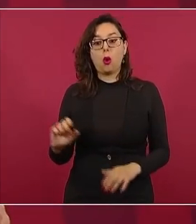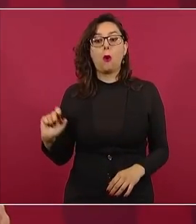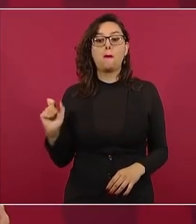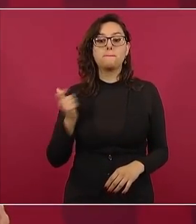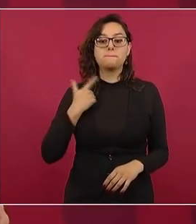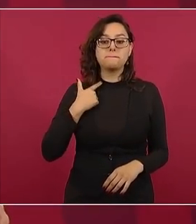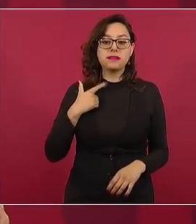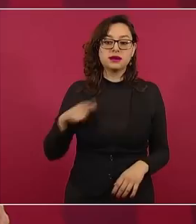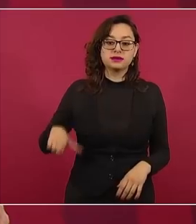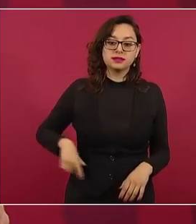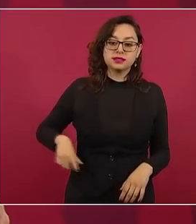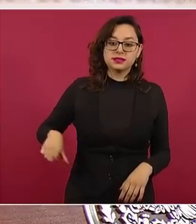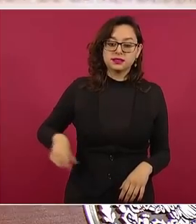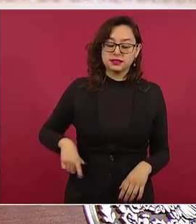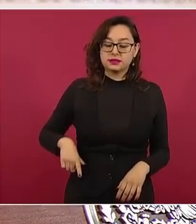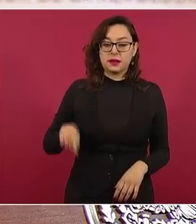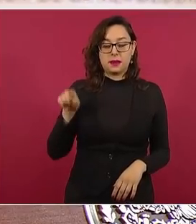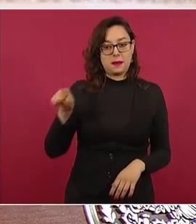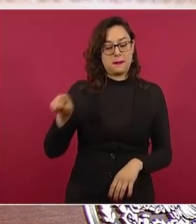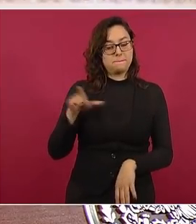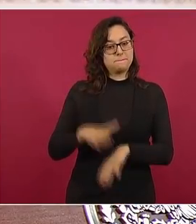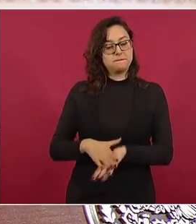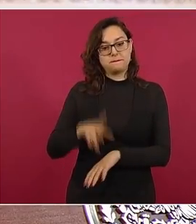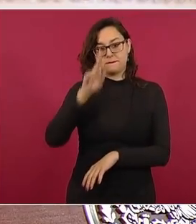Básicamente, en el caso de Pemex.